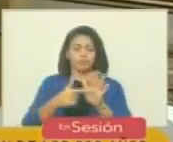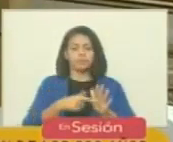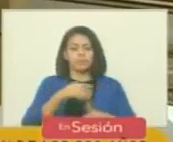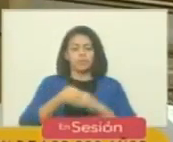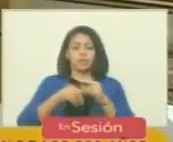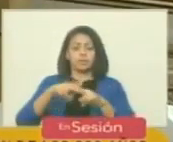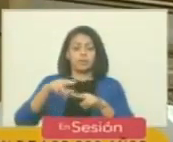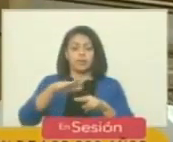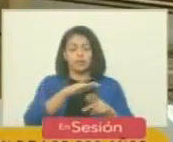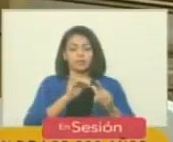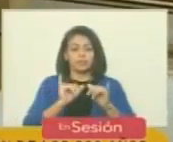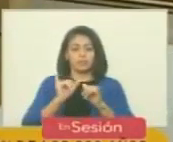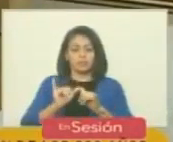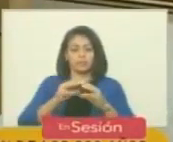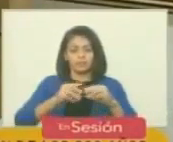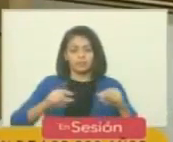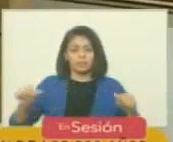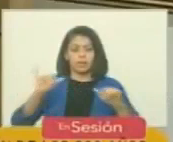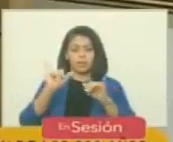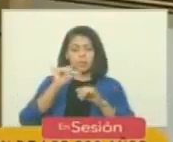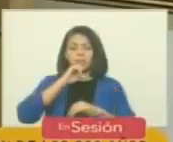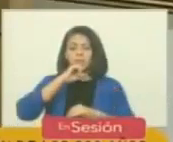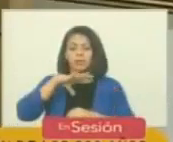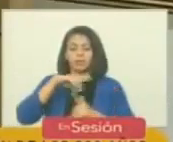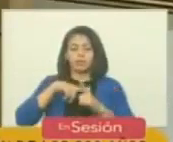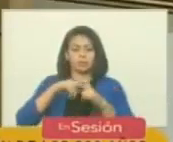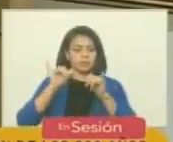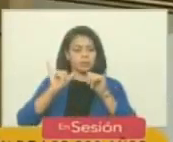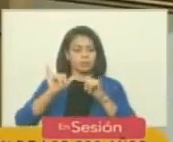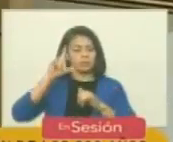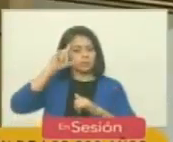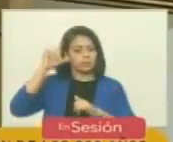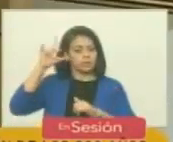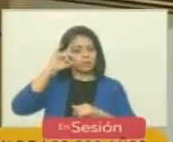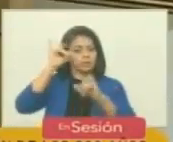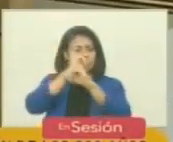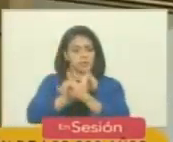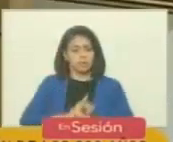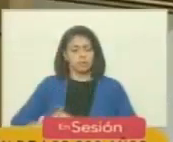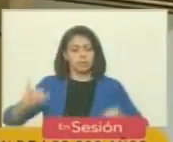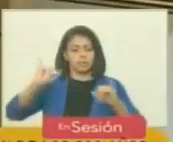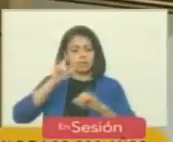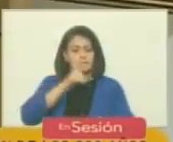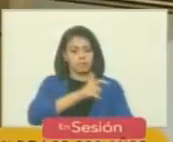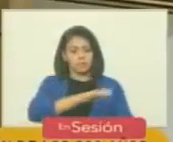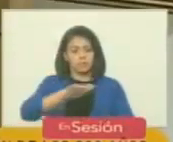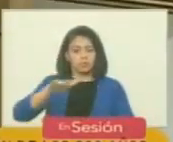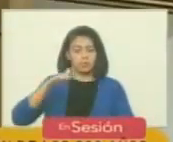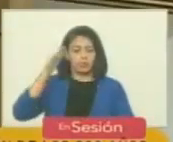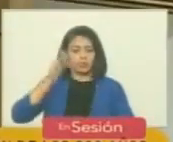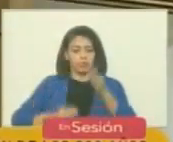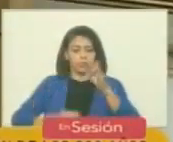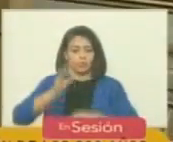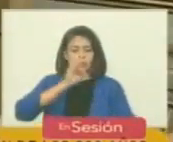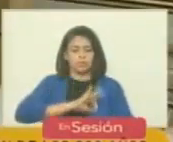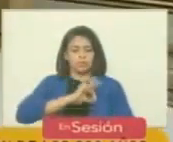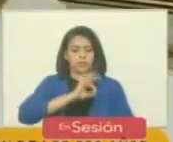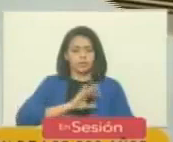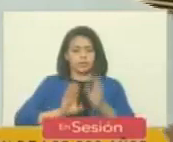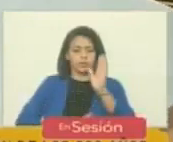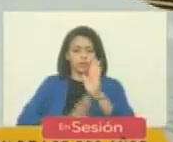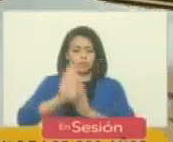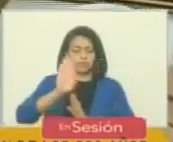un mismo suelo una misma historia y los mismos sueños de independencia soberanía justicia social y